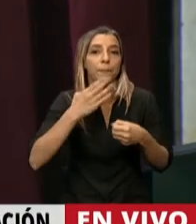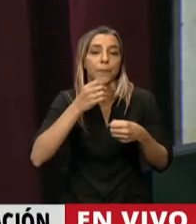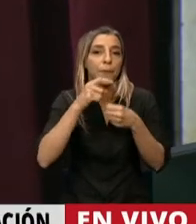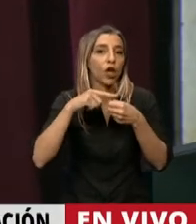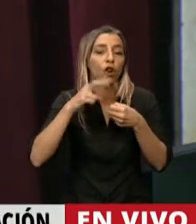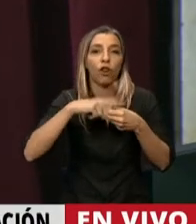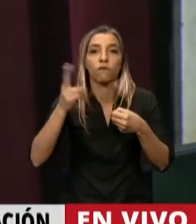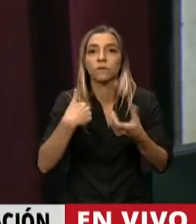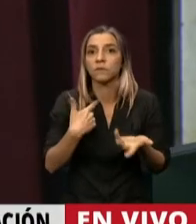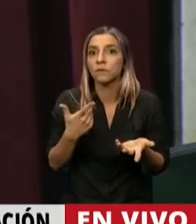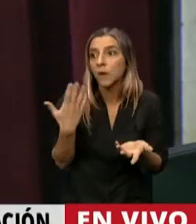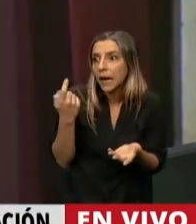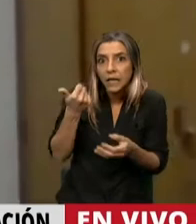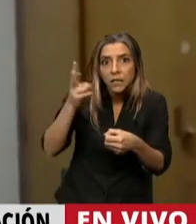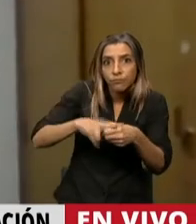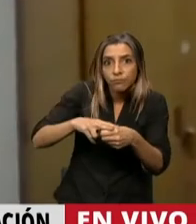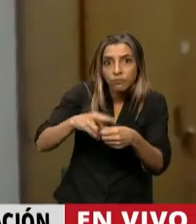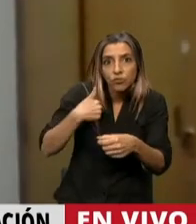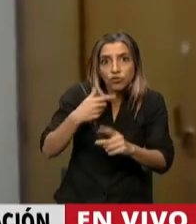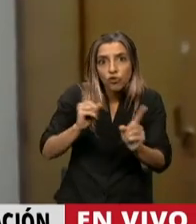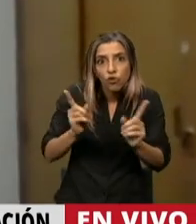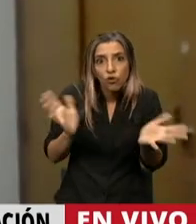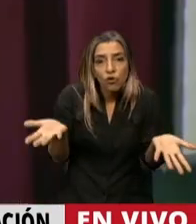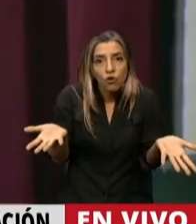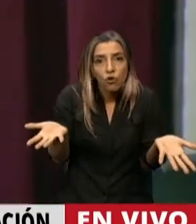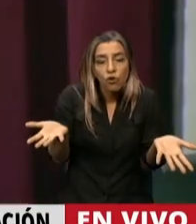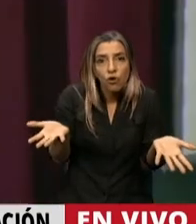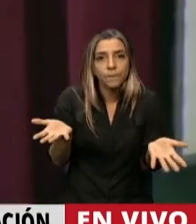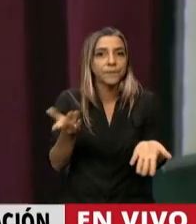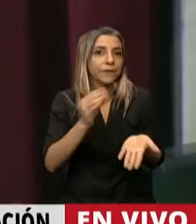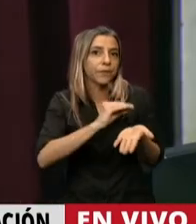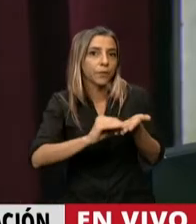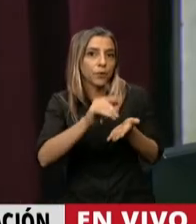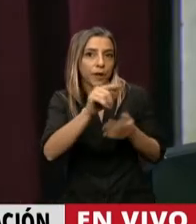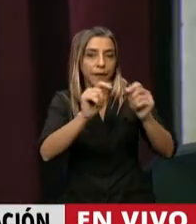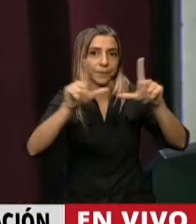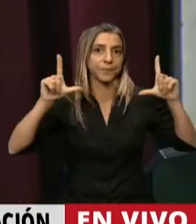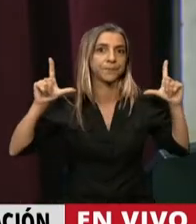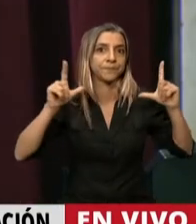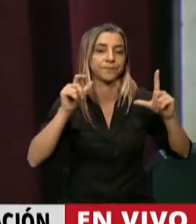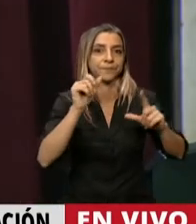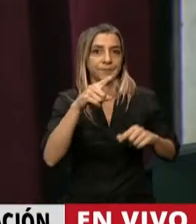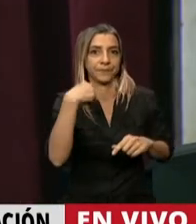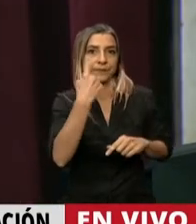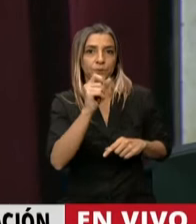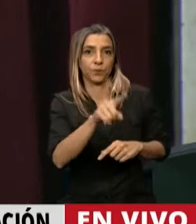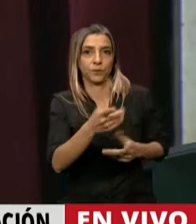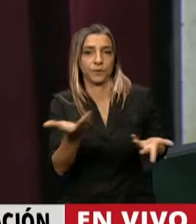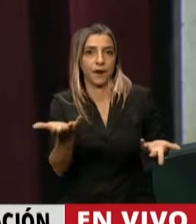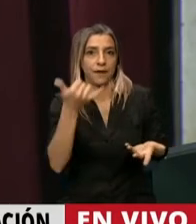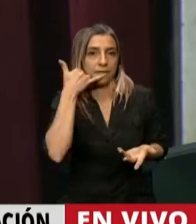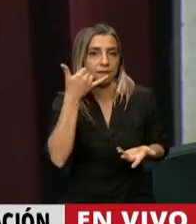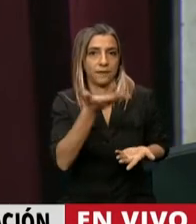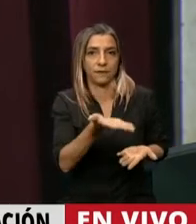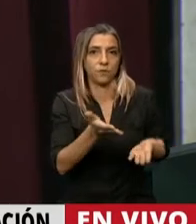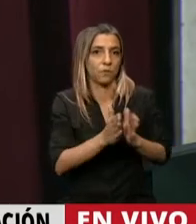recién acabo de desmutear, yo no soy. Diputada, pero la que aparece en pantalla y hablando por teléfono es usted. Les pido, por